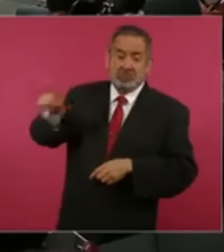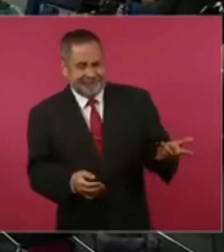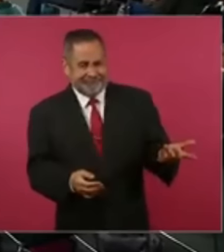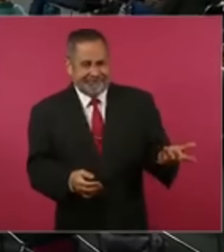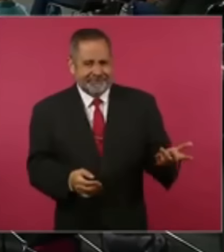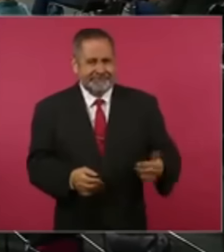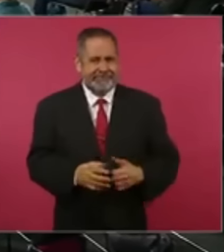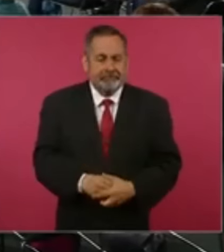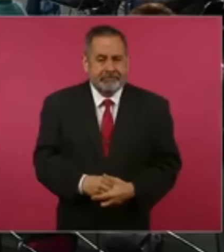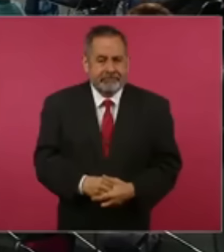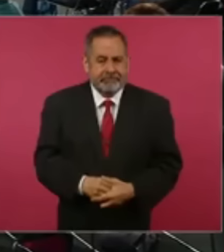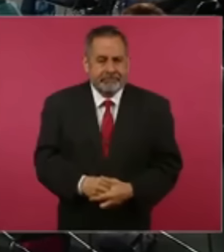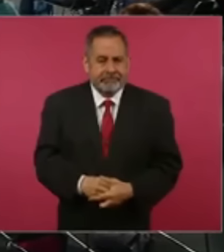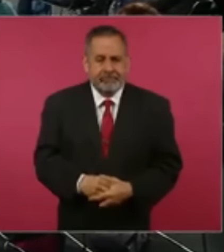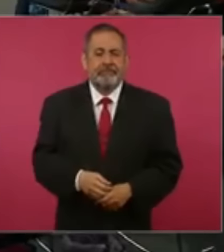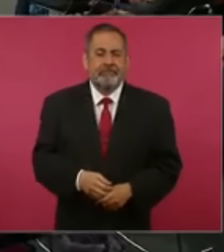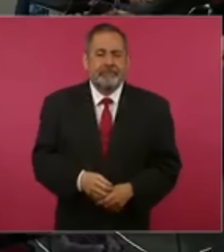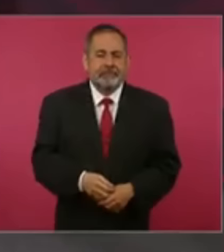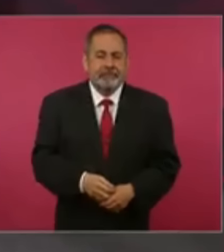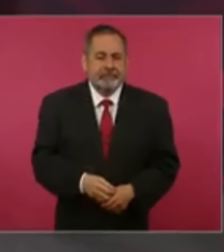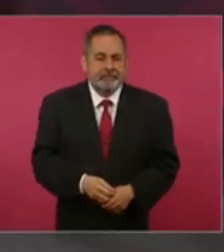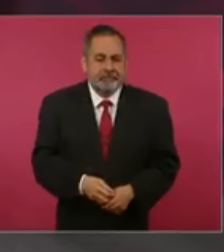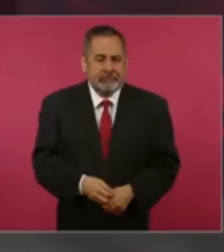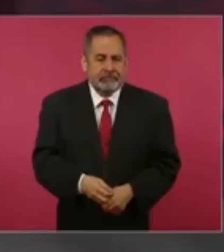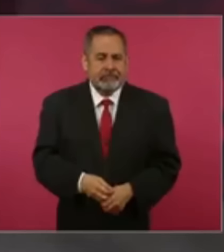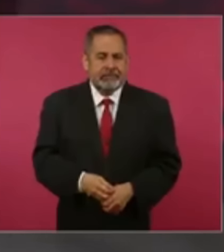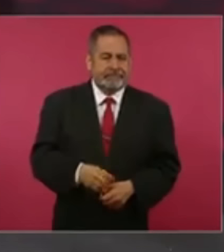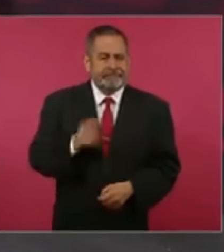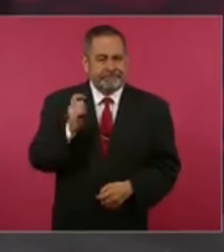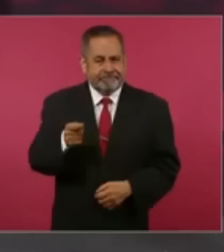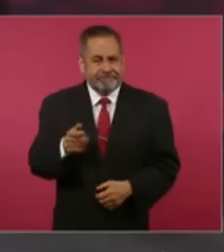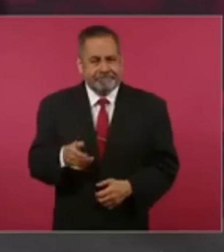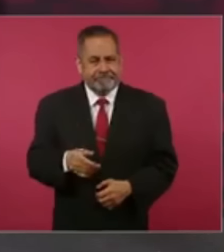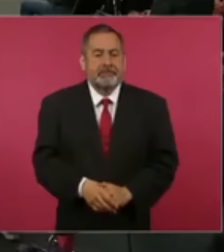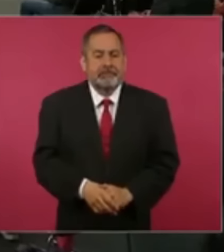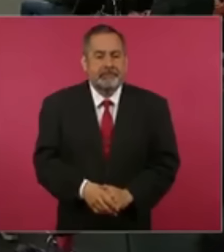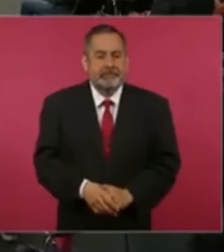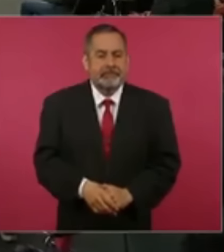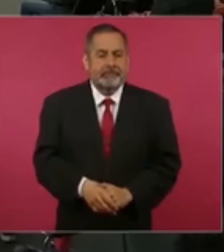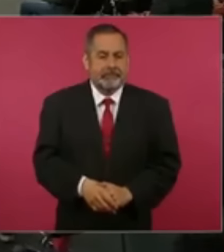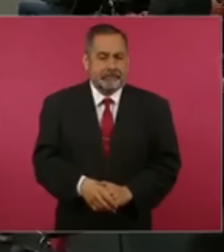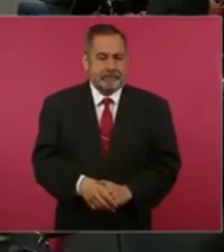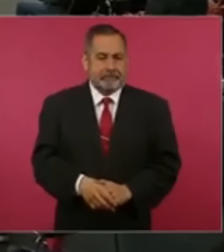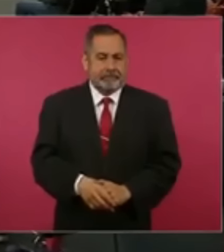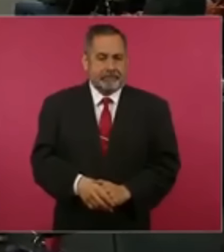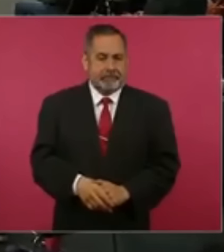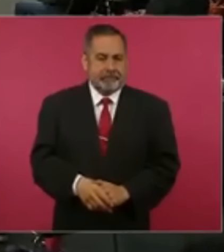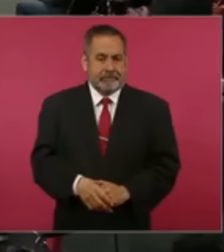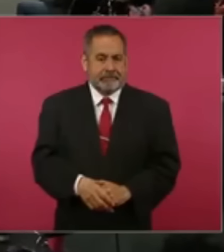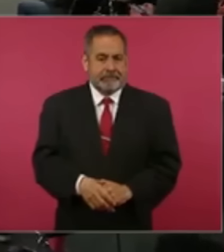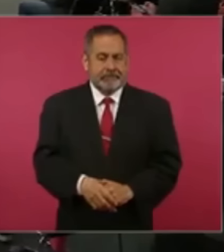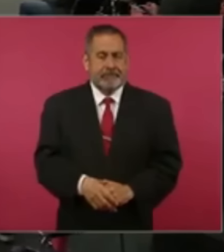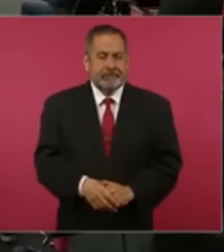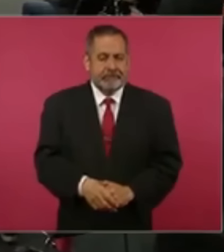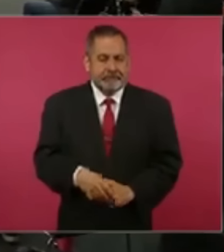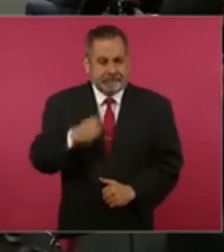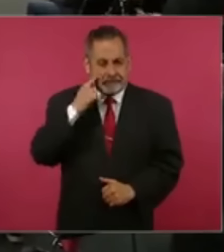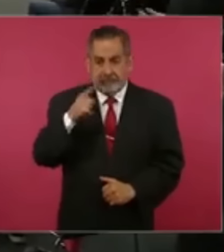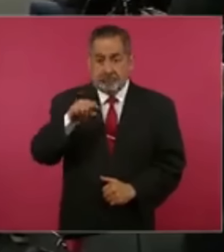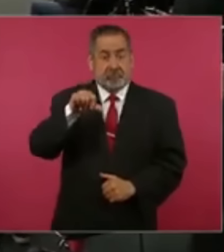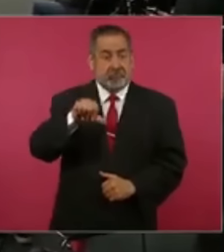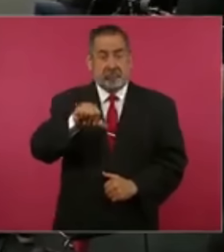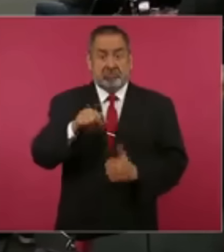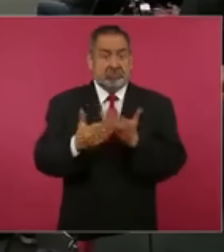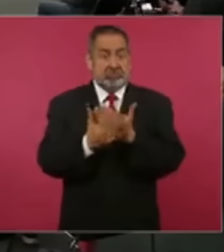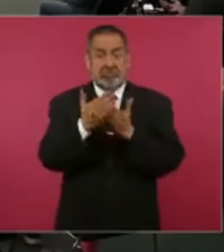la crisis. Ya aquí vimos que no fue así. Estamos hablando de un comunicador. La crisis de energía comenzó hoy desde temprano,